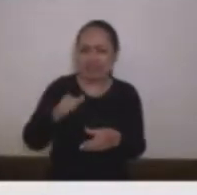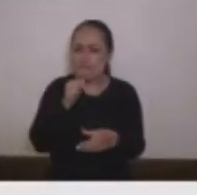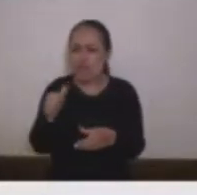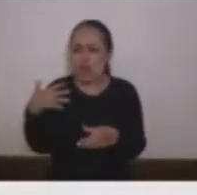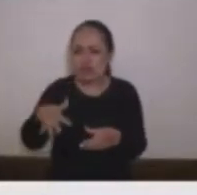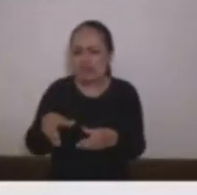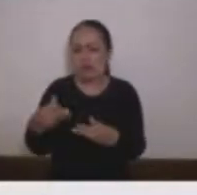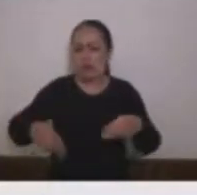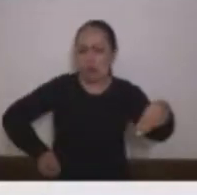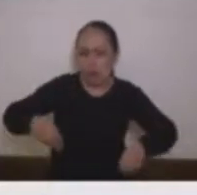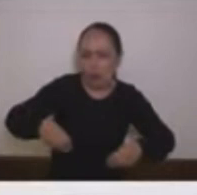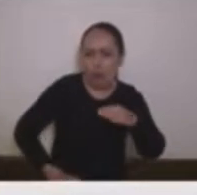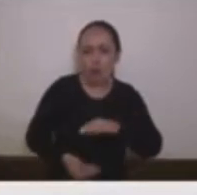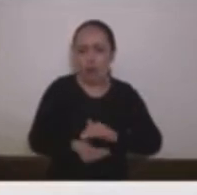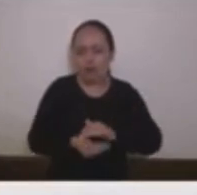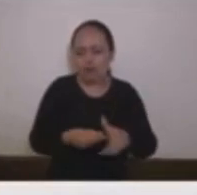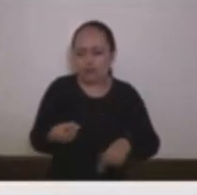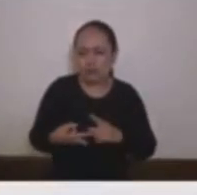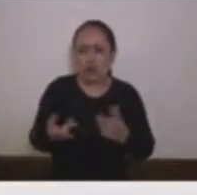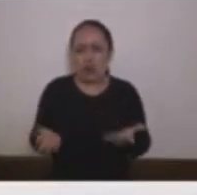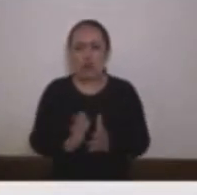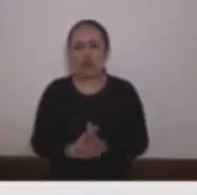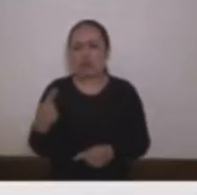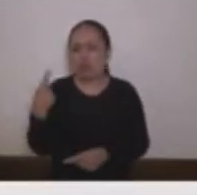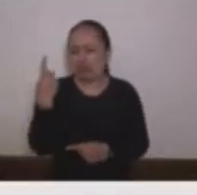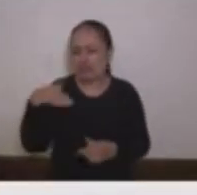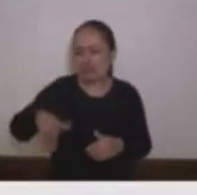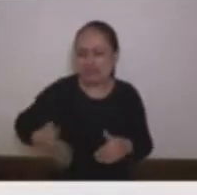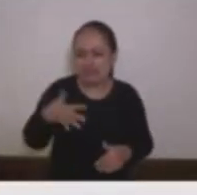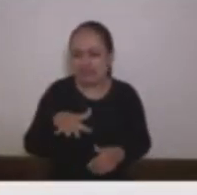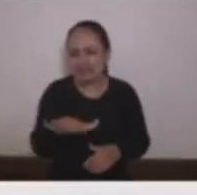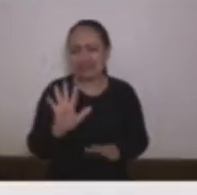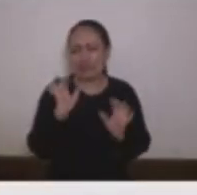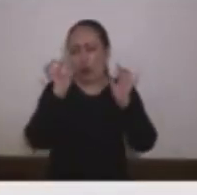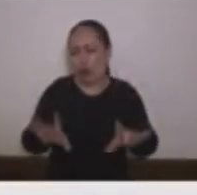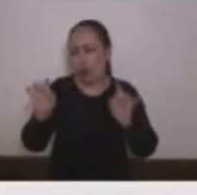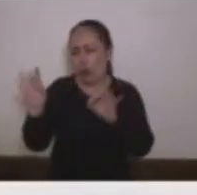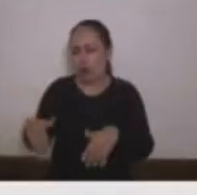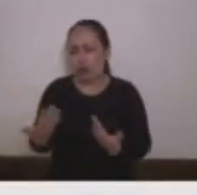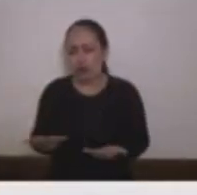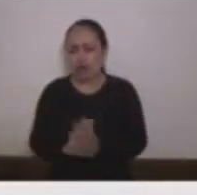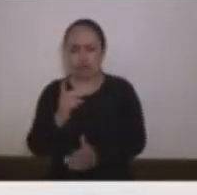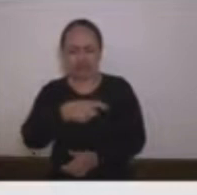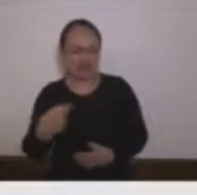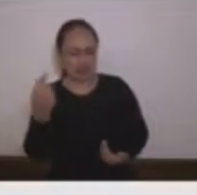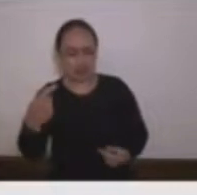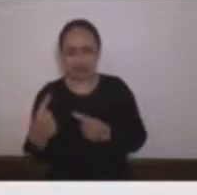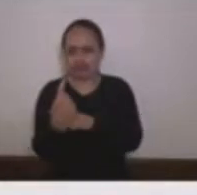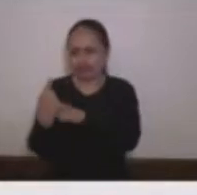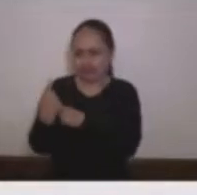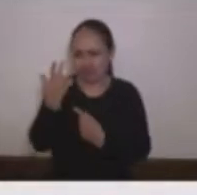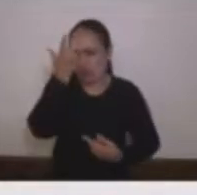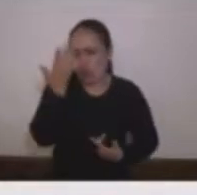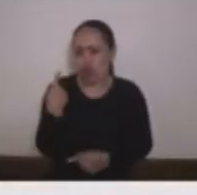corrupción, que había politiquería, que había clientelismo, que había nepotismo y que había muchísimas cosas malas y yo les decía que precisamente por eso me quería meter en política,